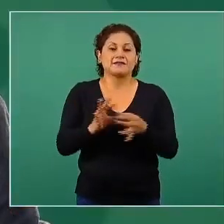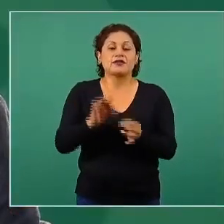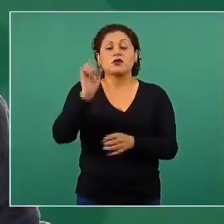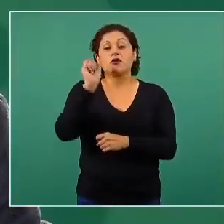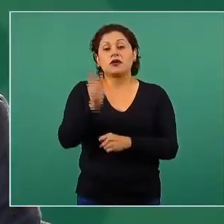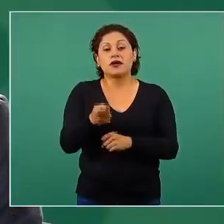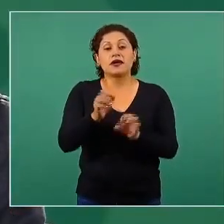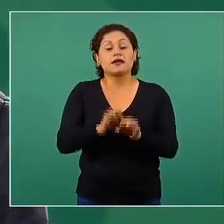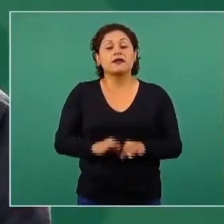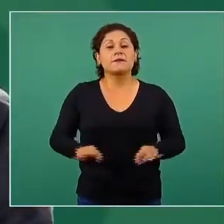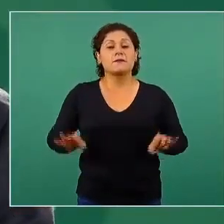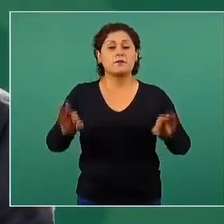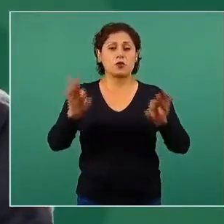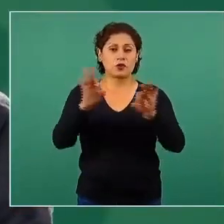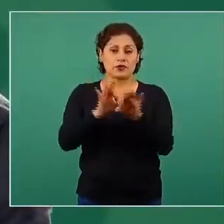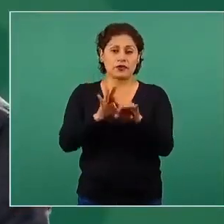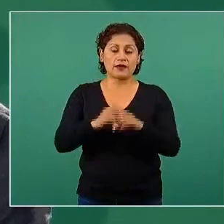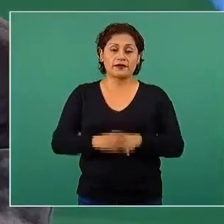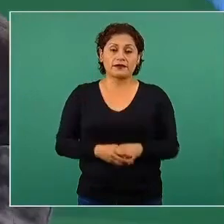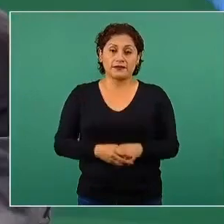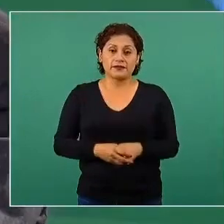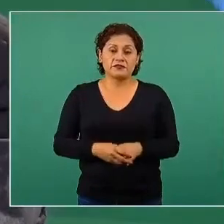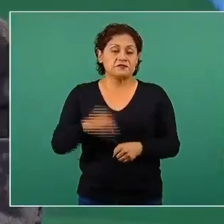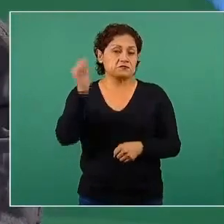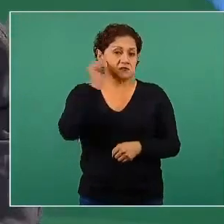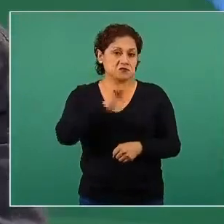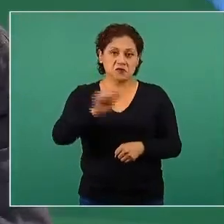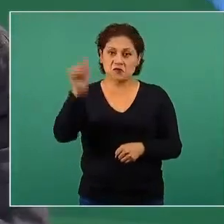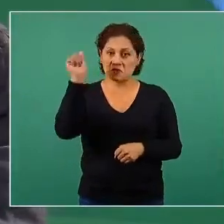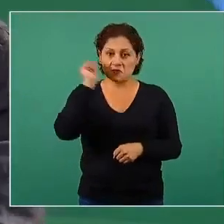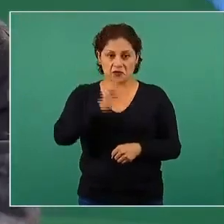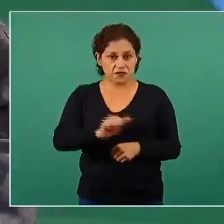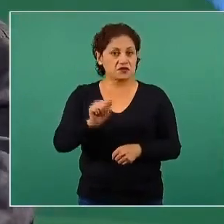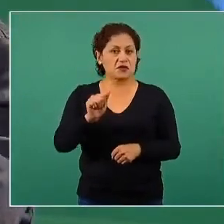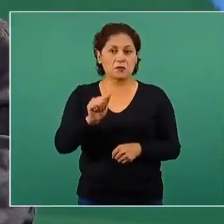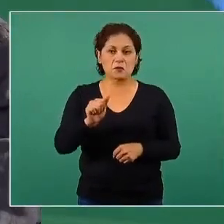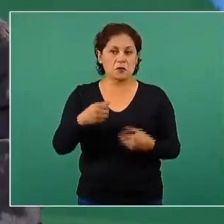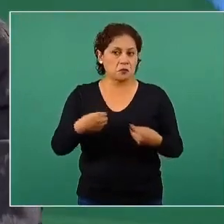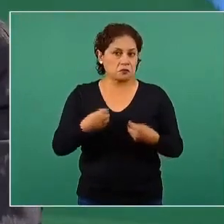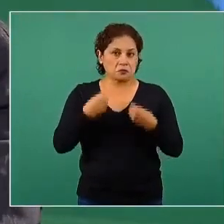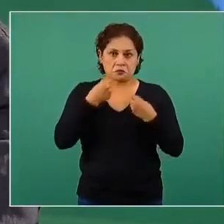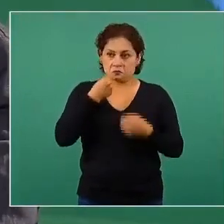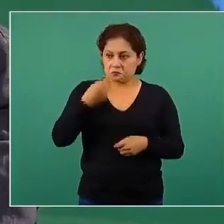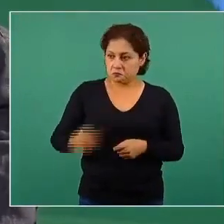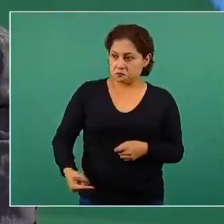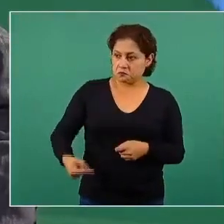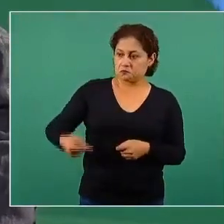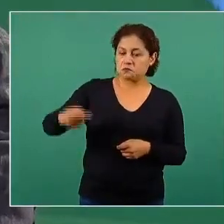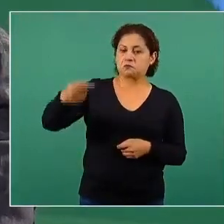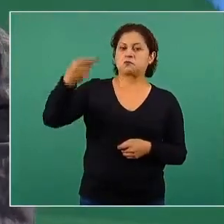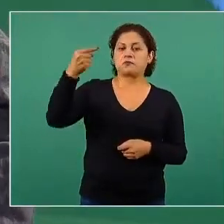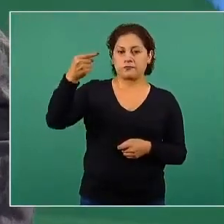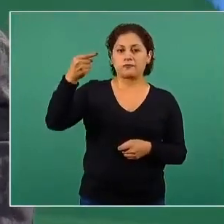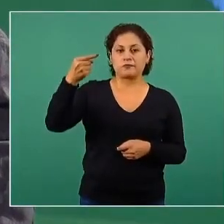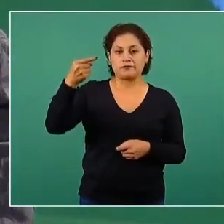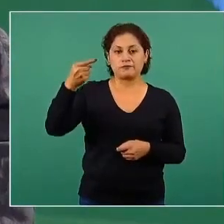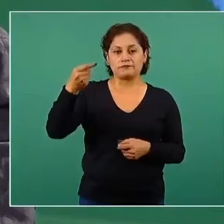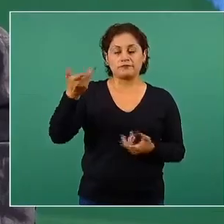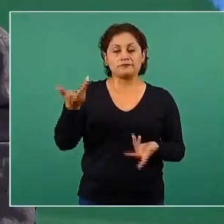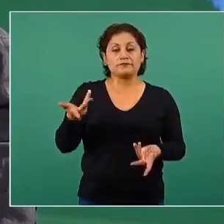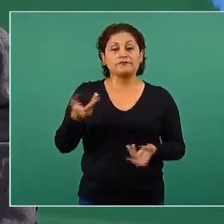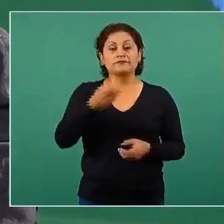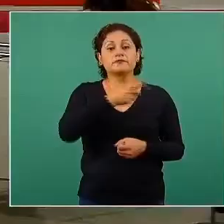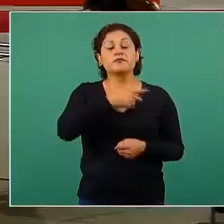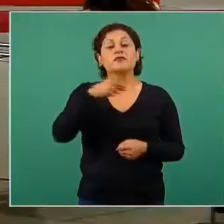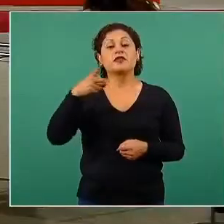de aprovechar todo momento de la vida cuando existe la conciencia de